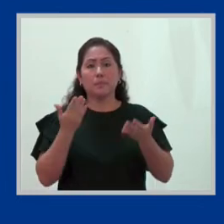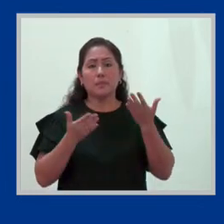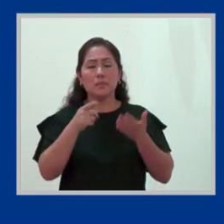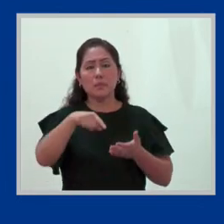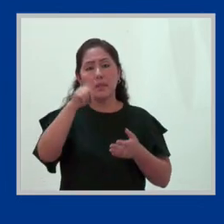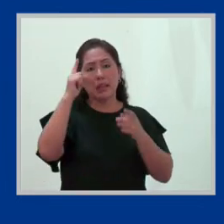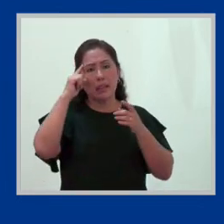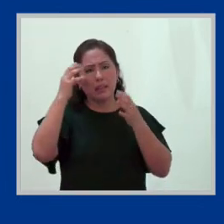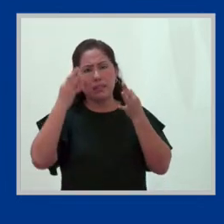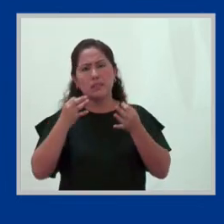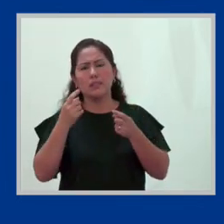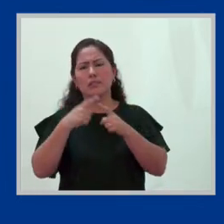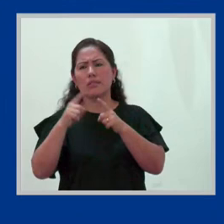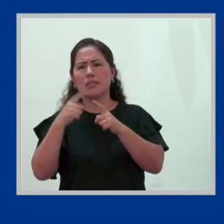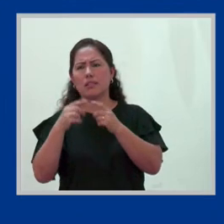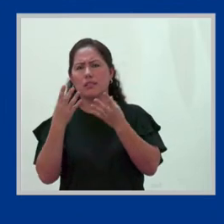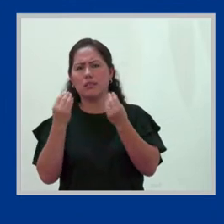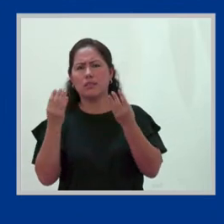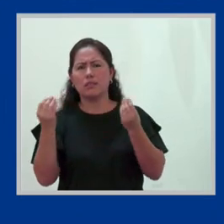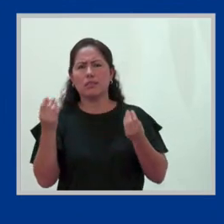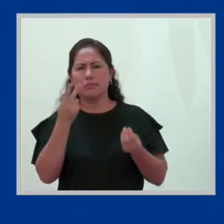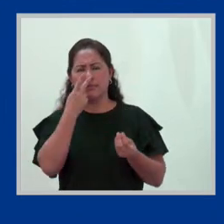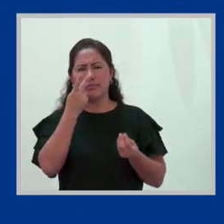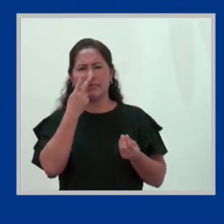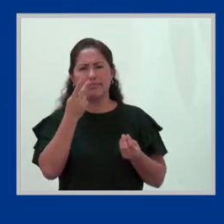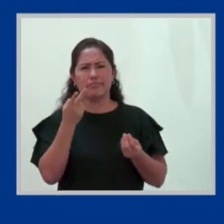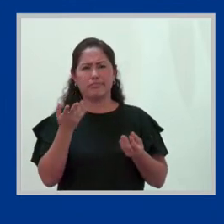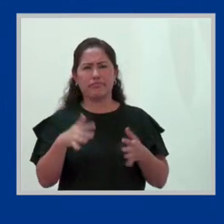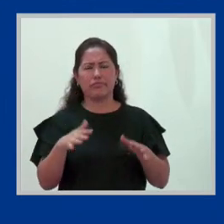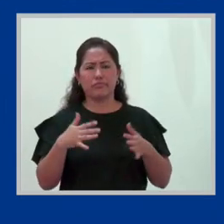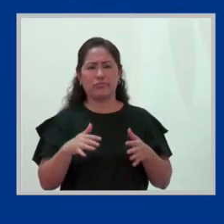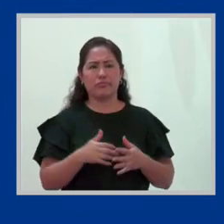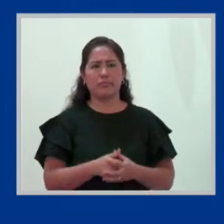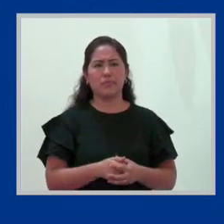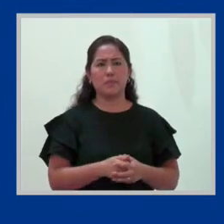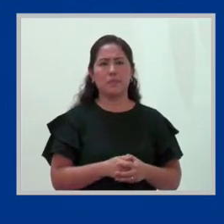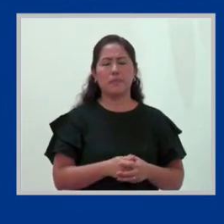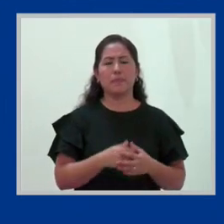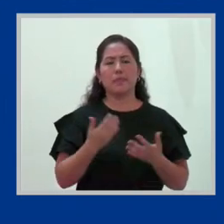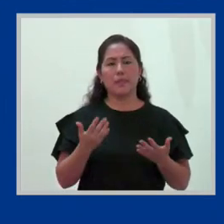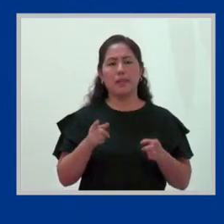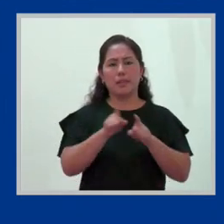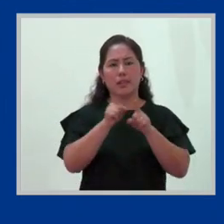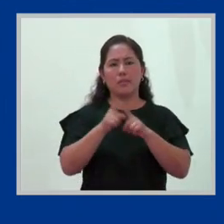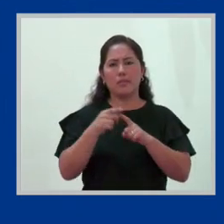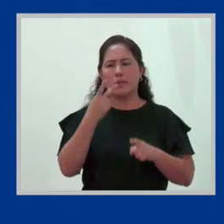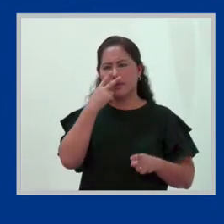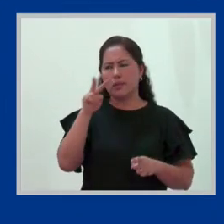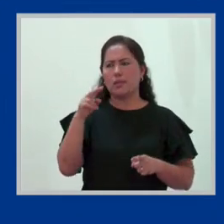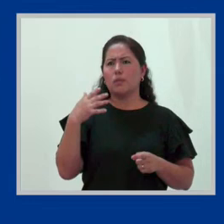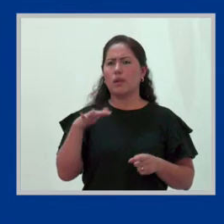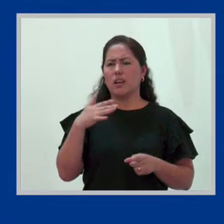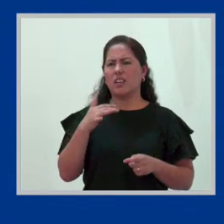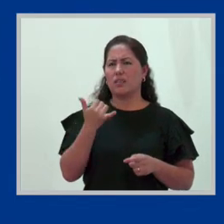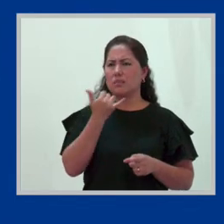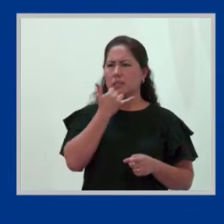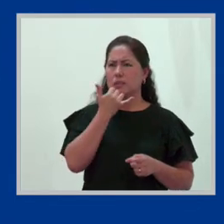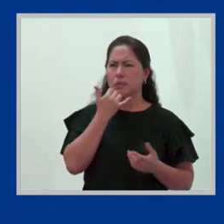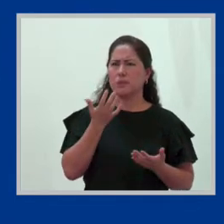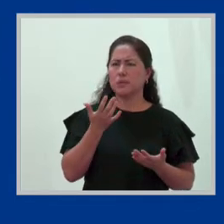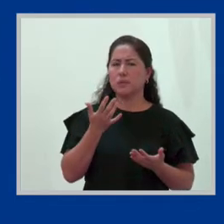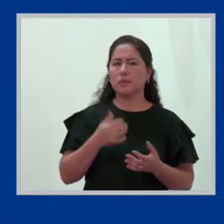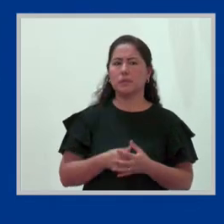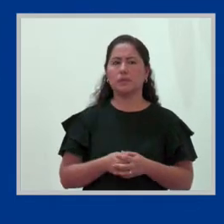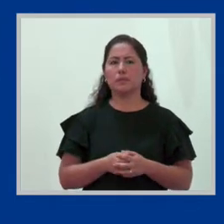decisión, sino en muchos casos algo impuesto. Esto tiene que llamarnos la atención. Porque entonces,